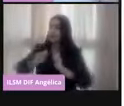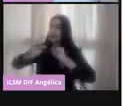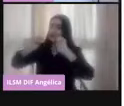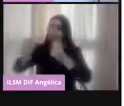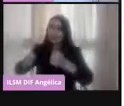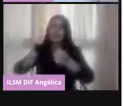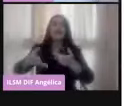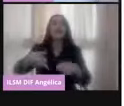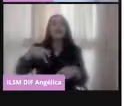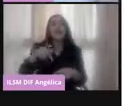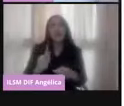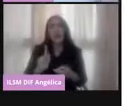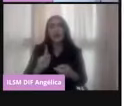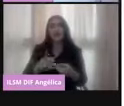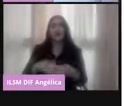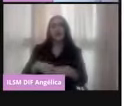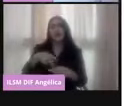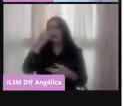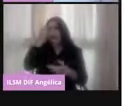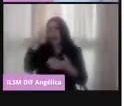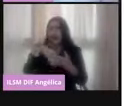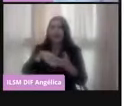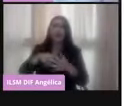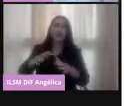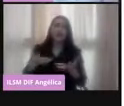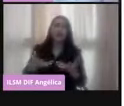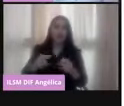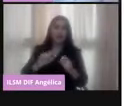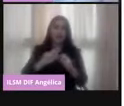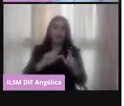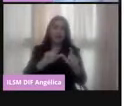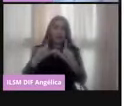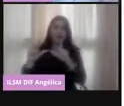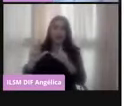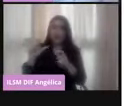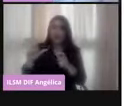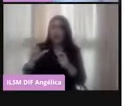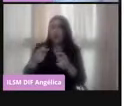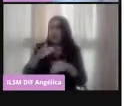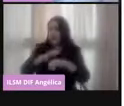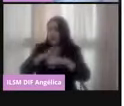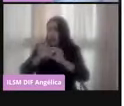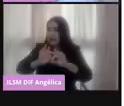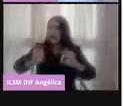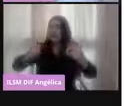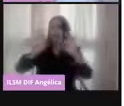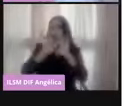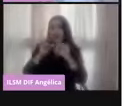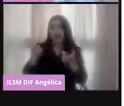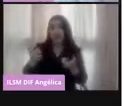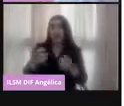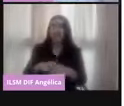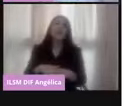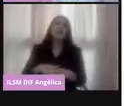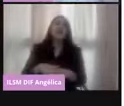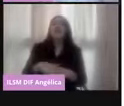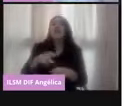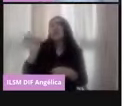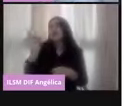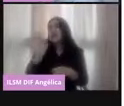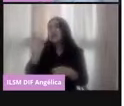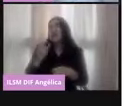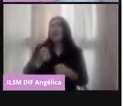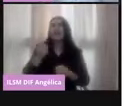Sin embargo, creo que se ha vuelto un medio de identificación por excelencia en nuestro país y posiblemente algunas